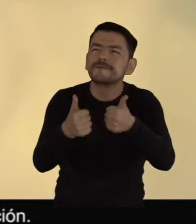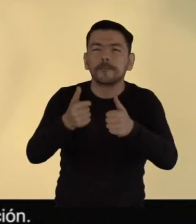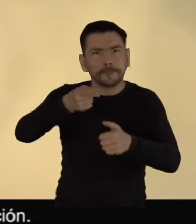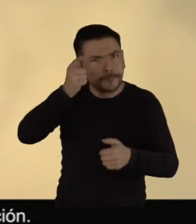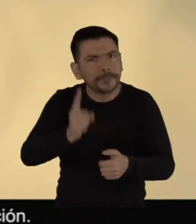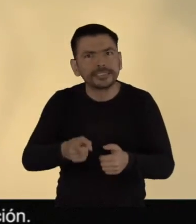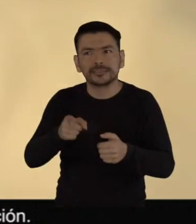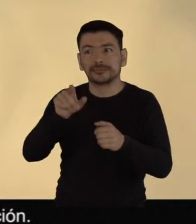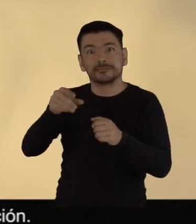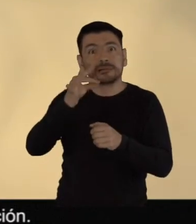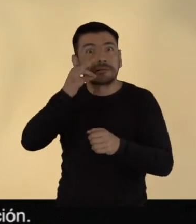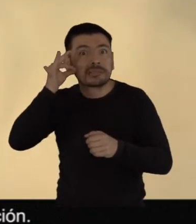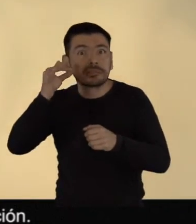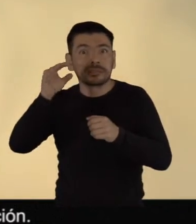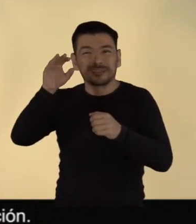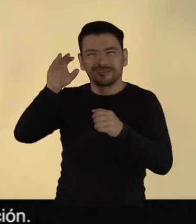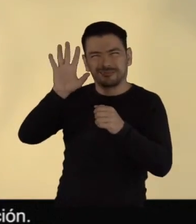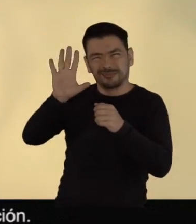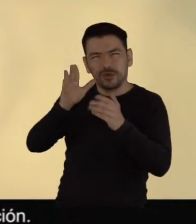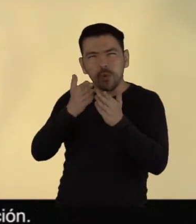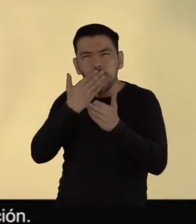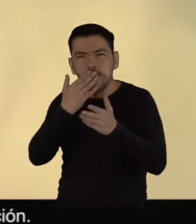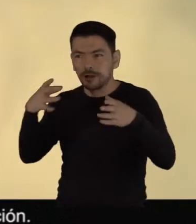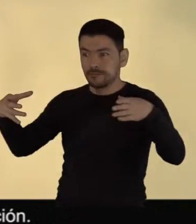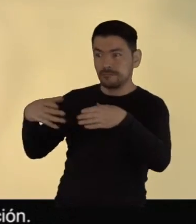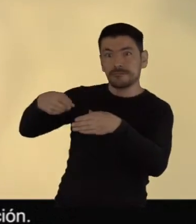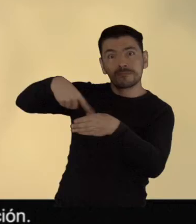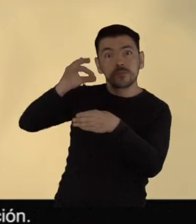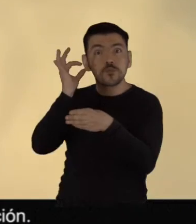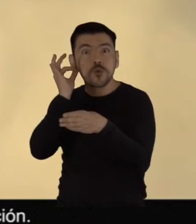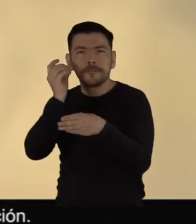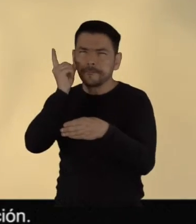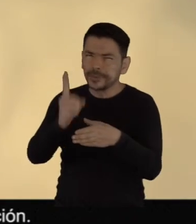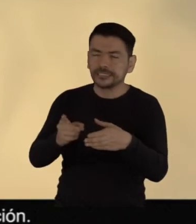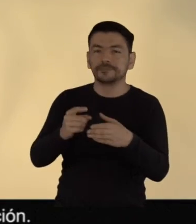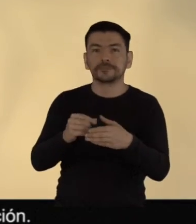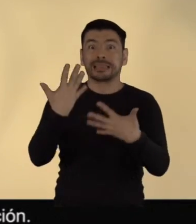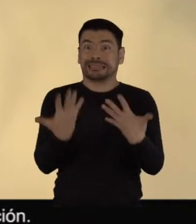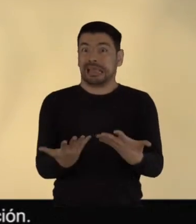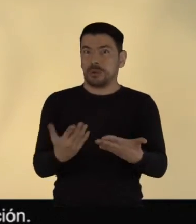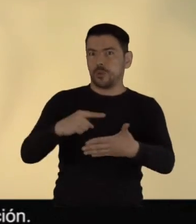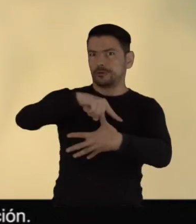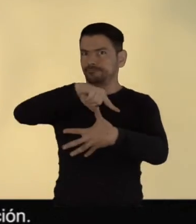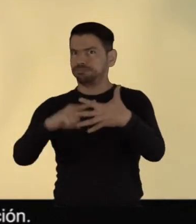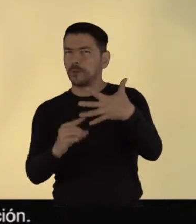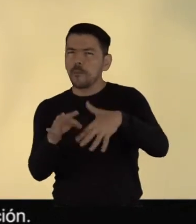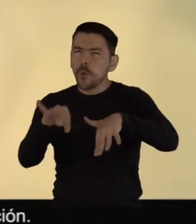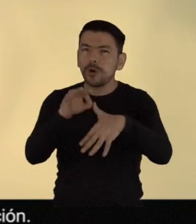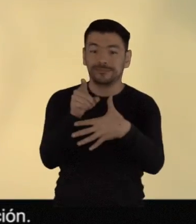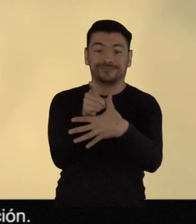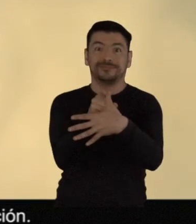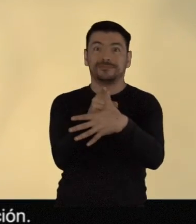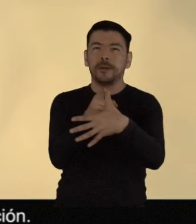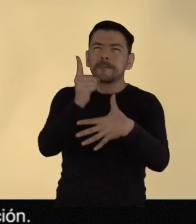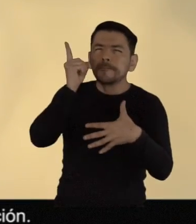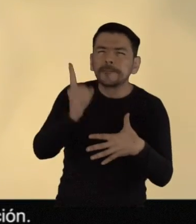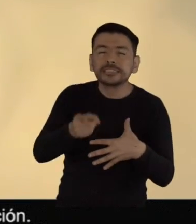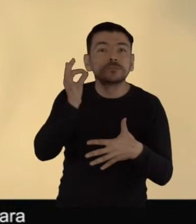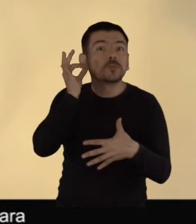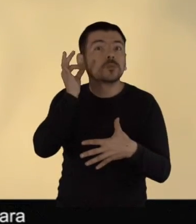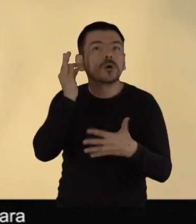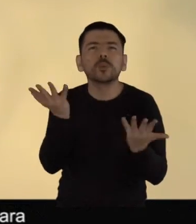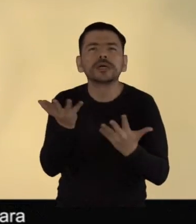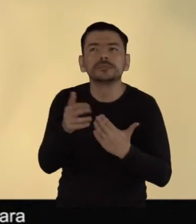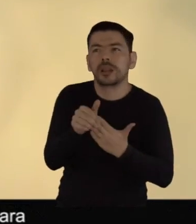Esto significa cinco áreas de acción. Primero, escuchar la voz de las lideresas y